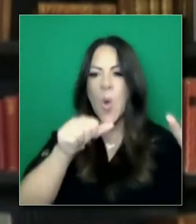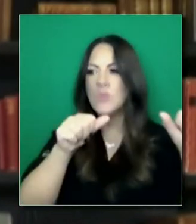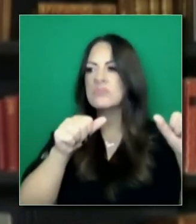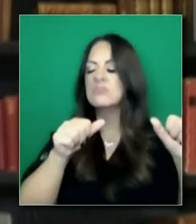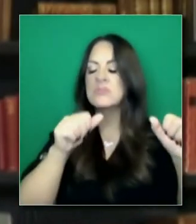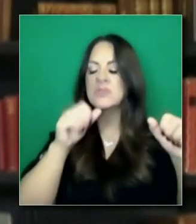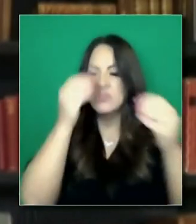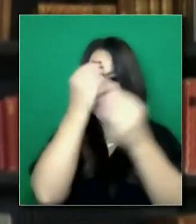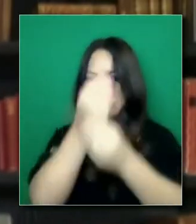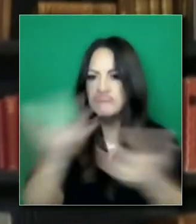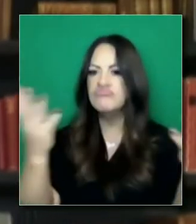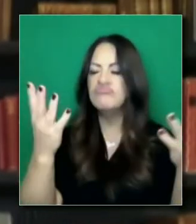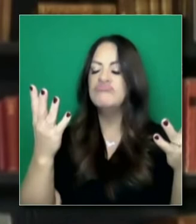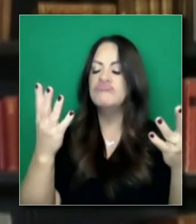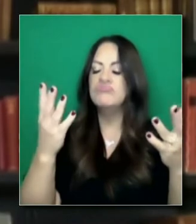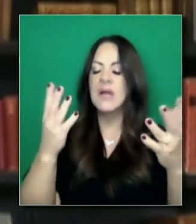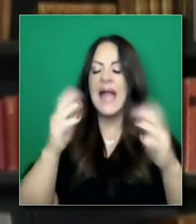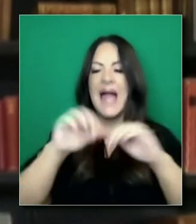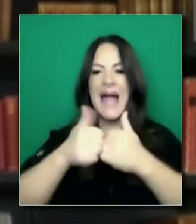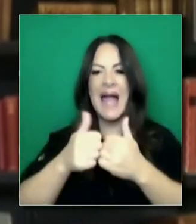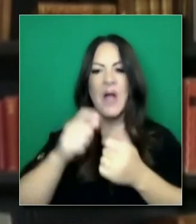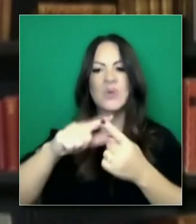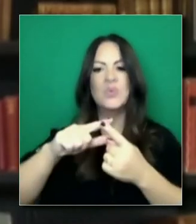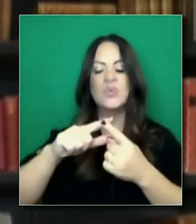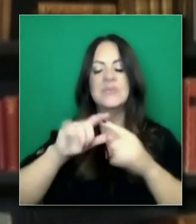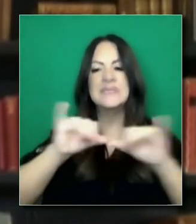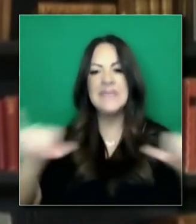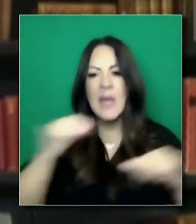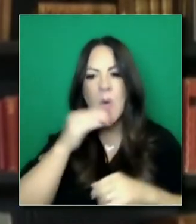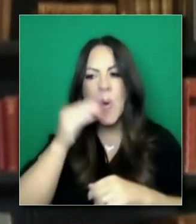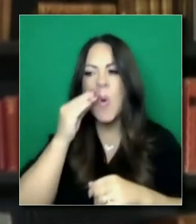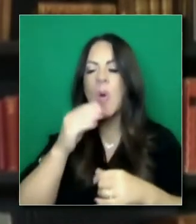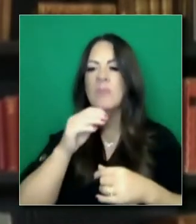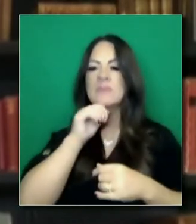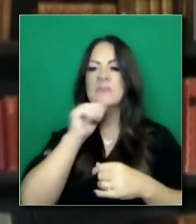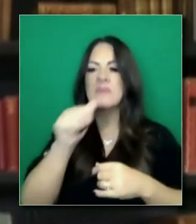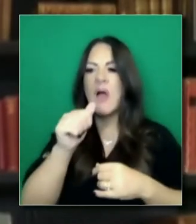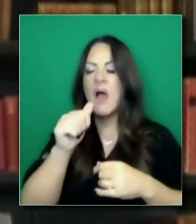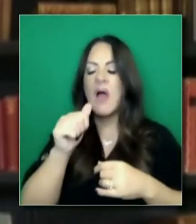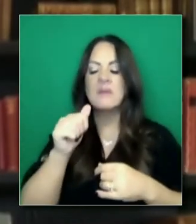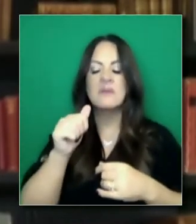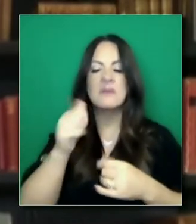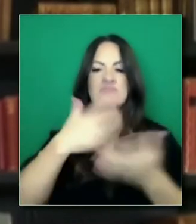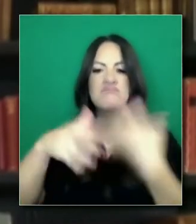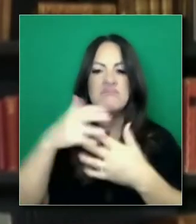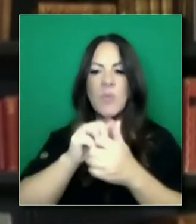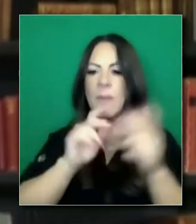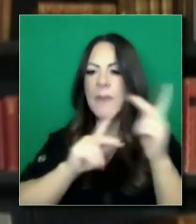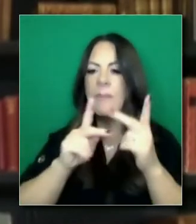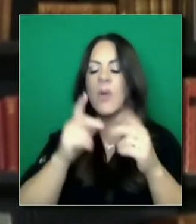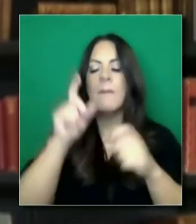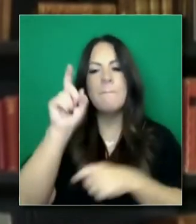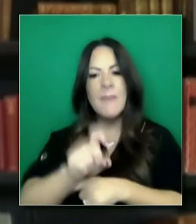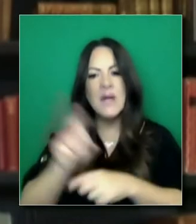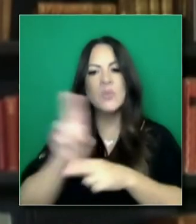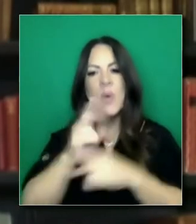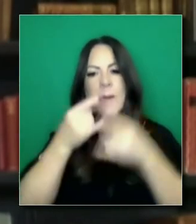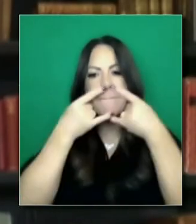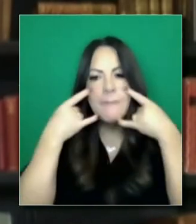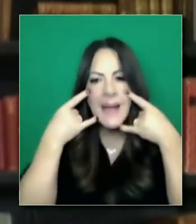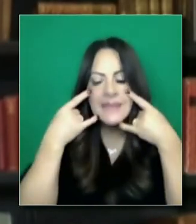Y también en los medios sociales, también conectándonos con personas, estas intervenciones